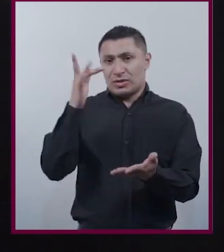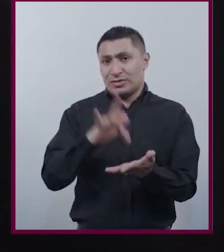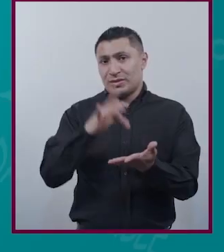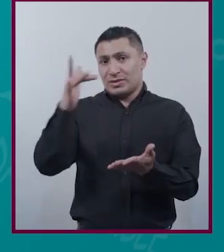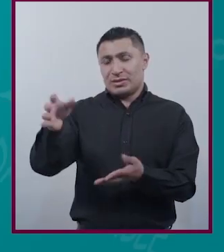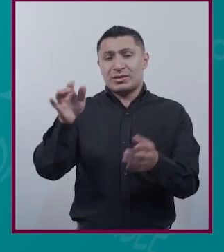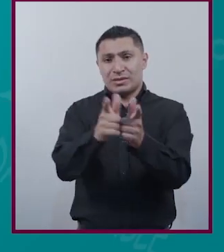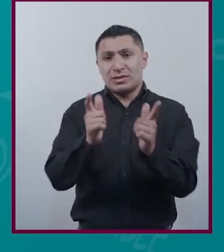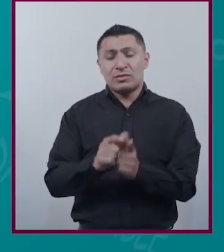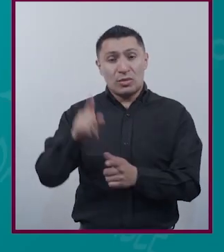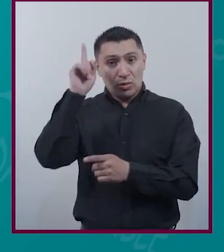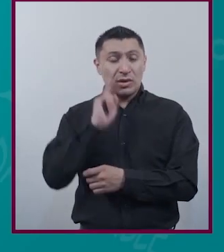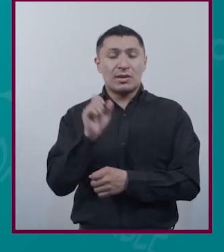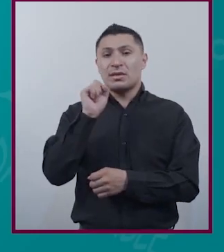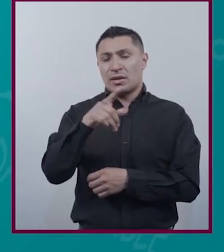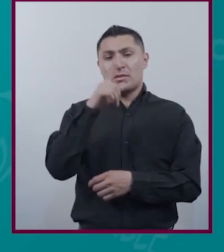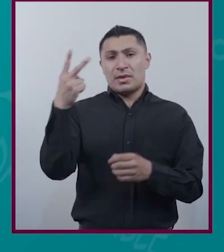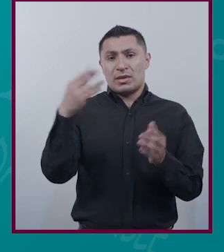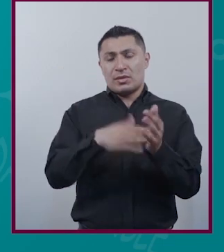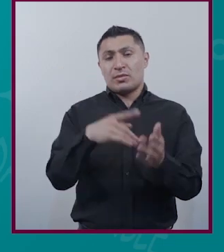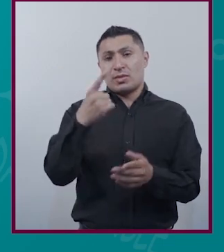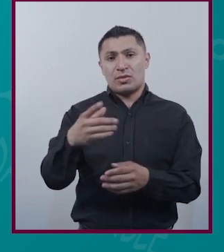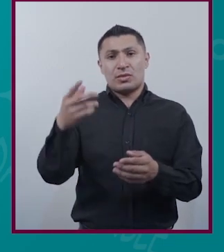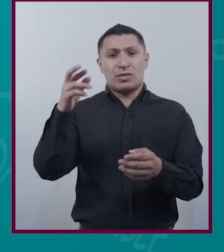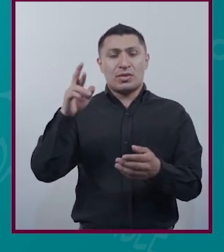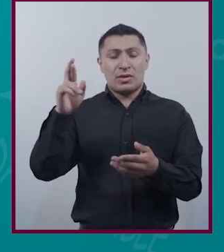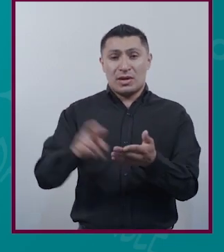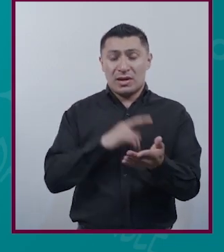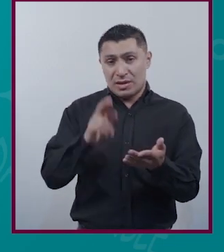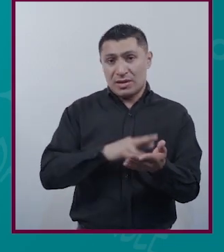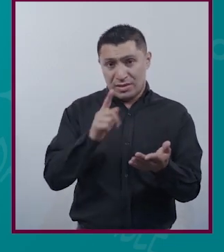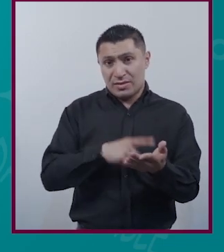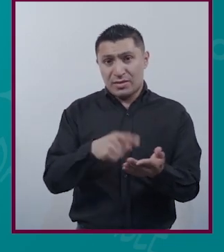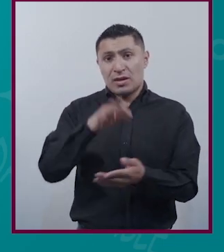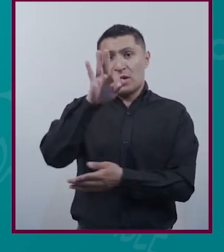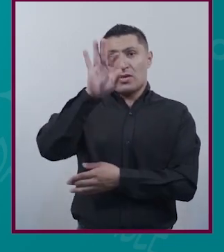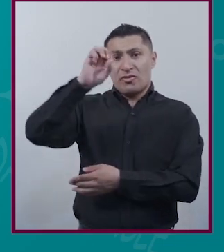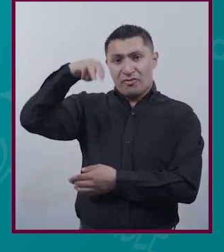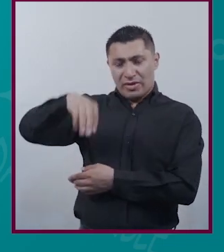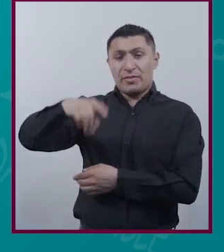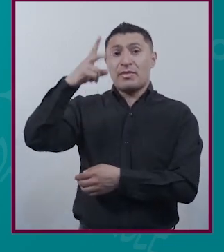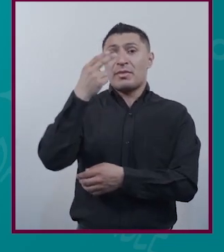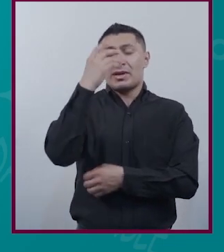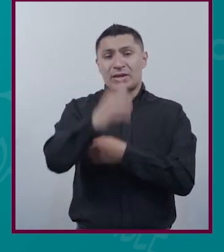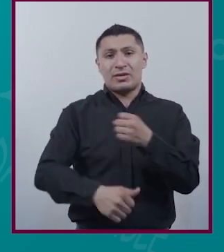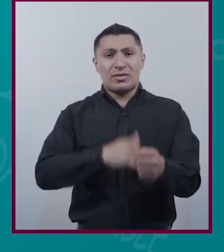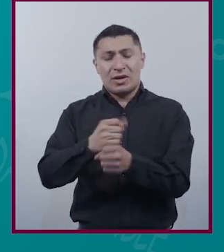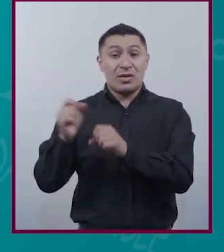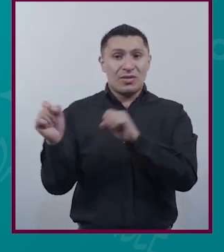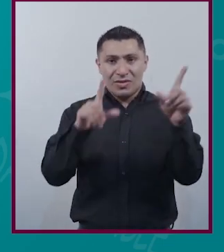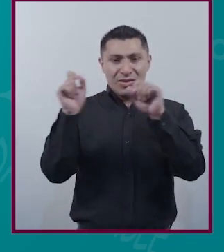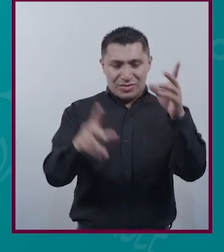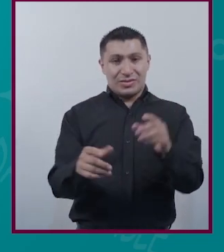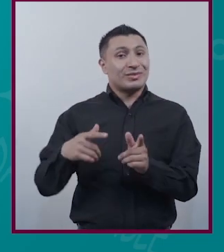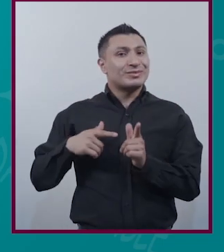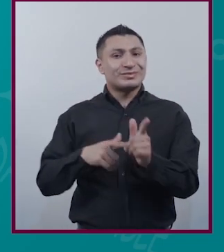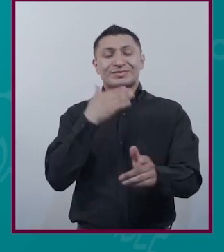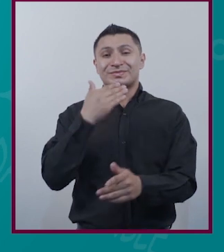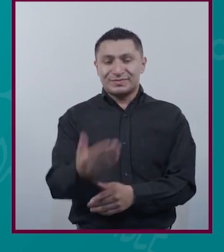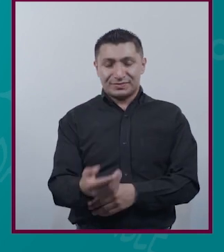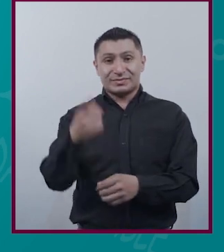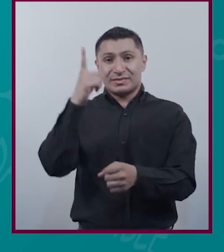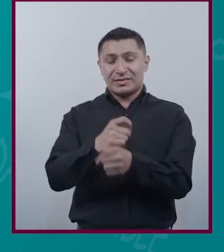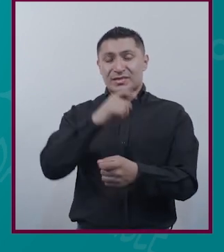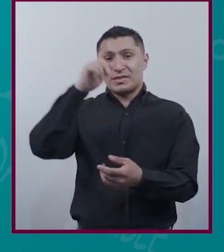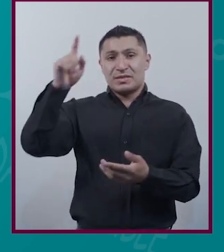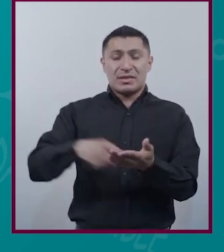feminismo También en 2001, la revista FEM cumplió 25 años de publicarse ininterrumpidamente Se trata de